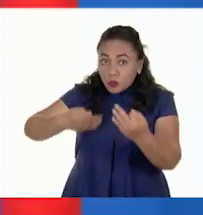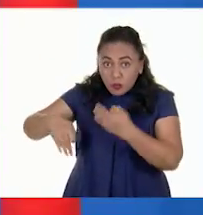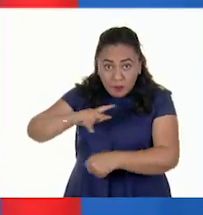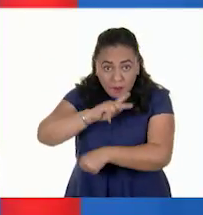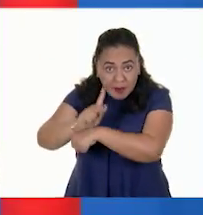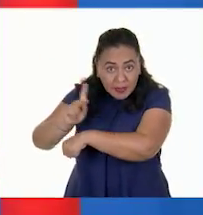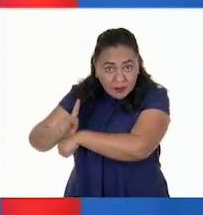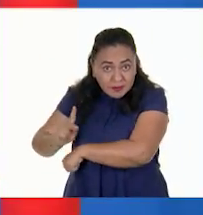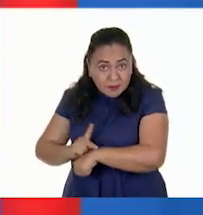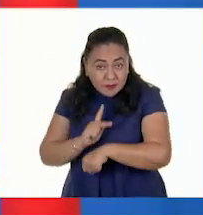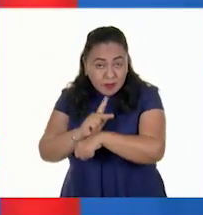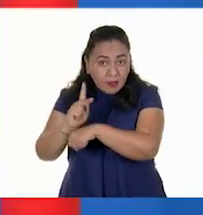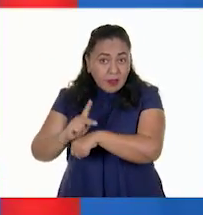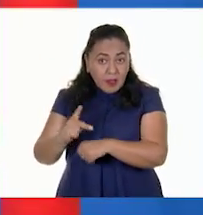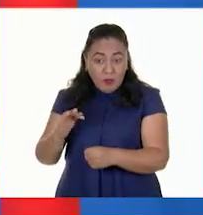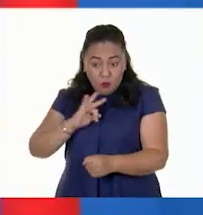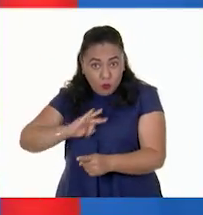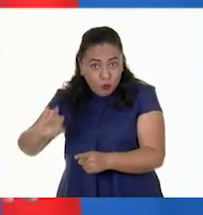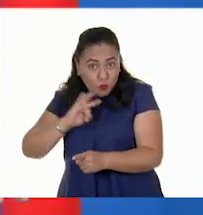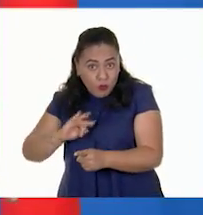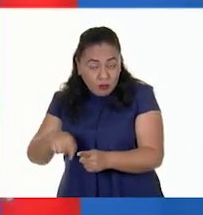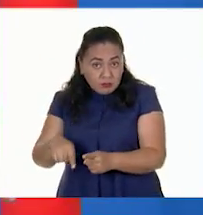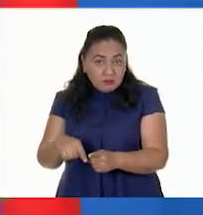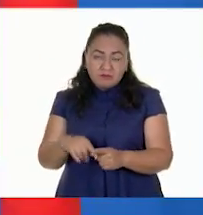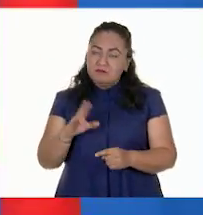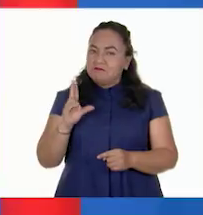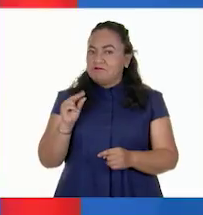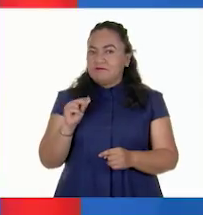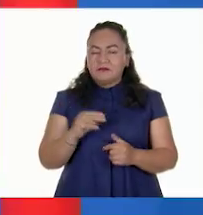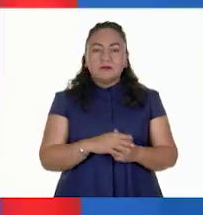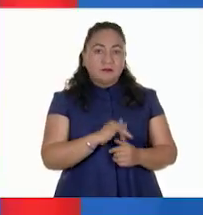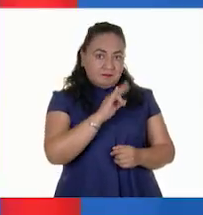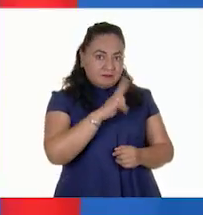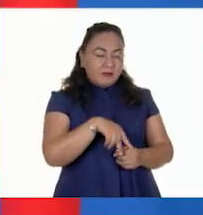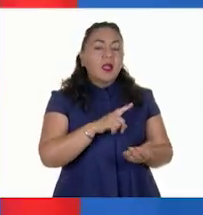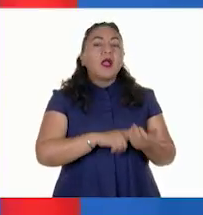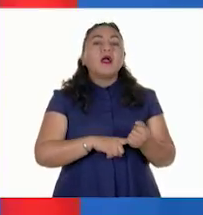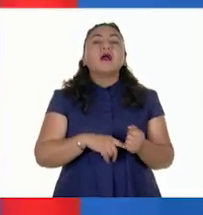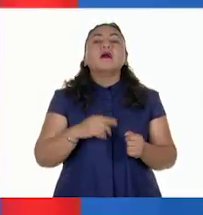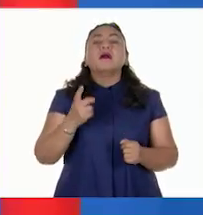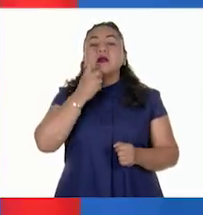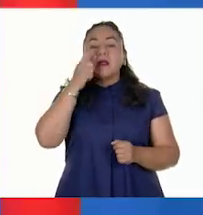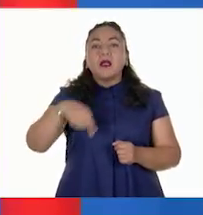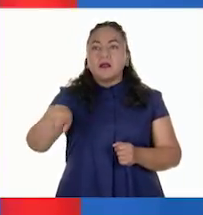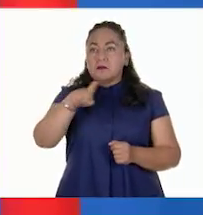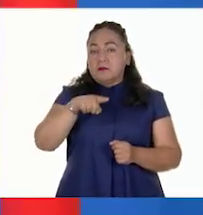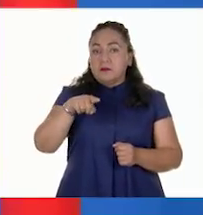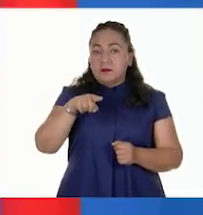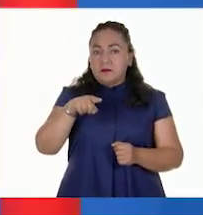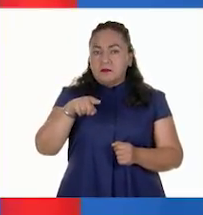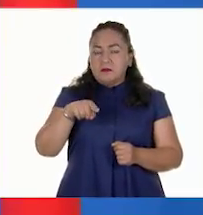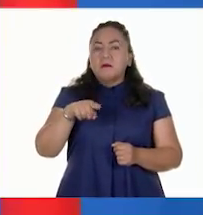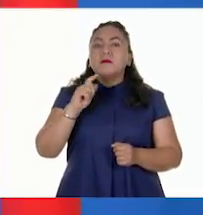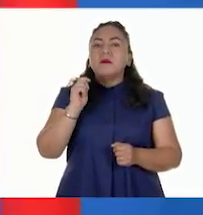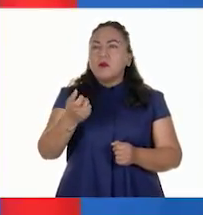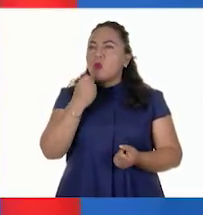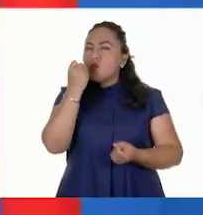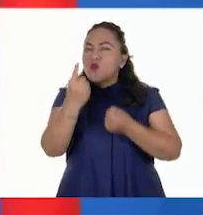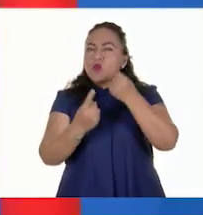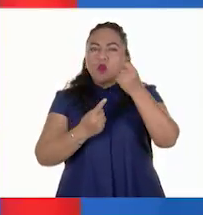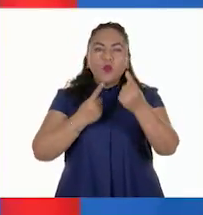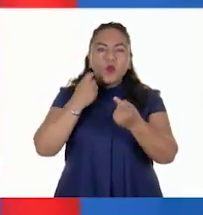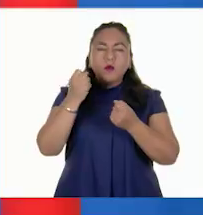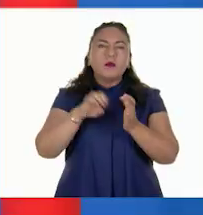países es posible desarrollar esta actividad, ¿verdad profesor? Porque según veo es necesaria la presencia de algunas